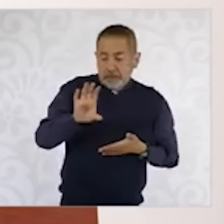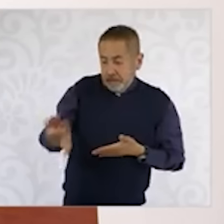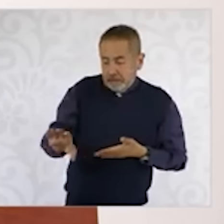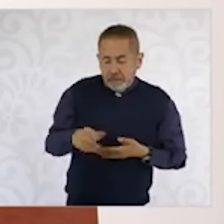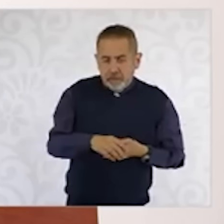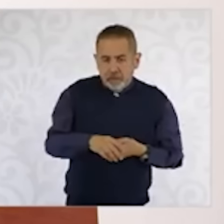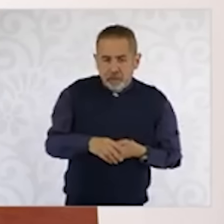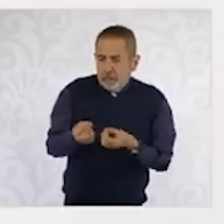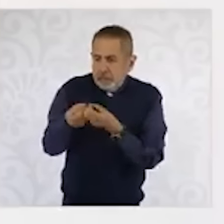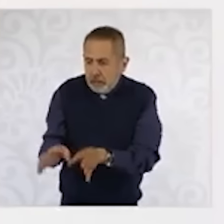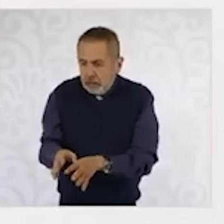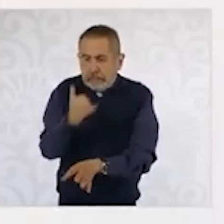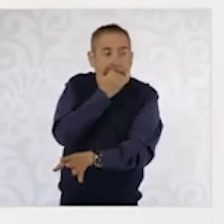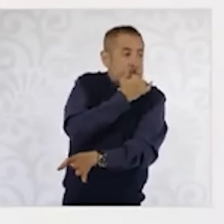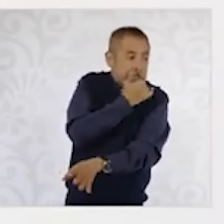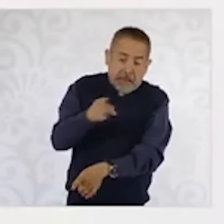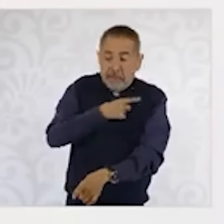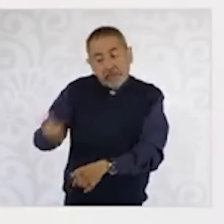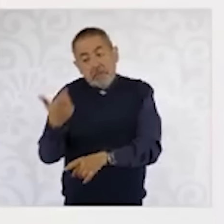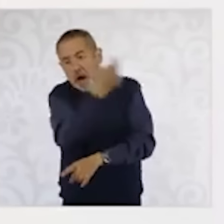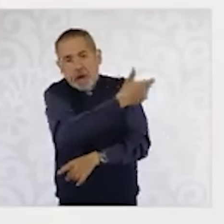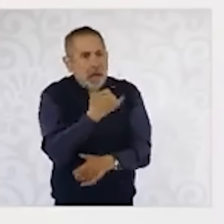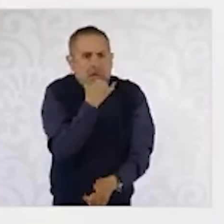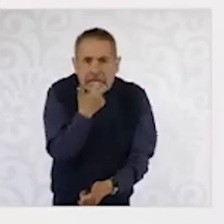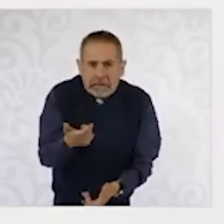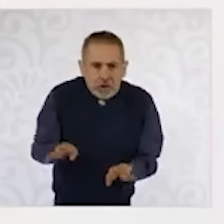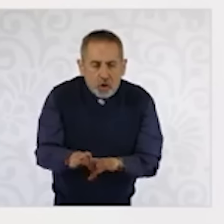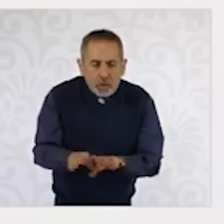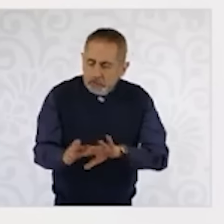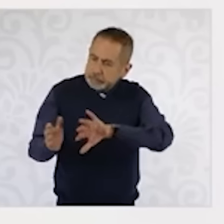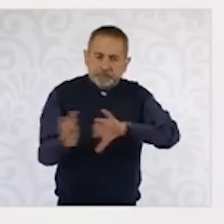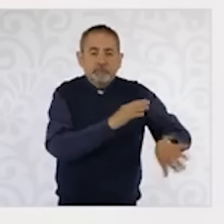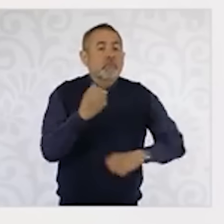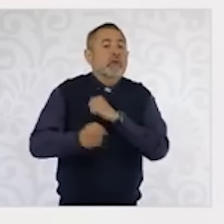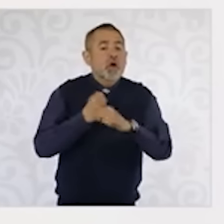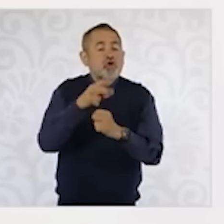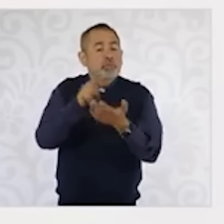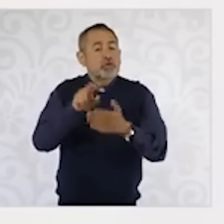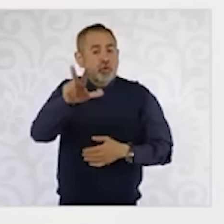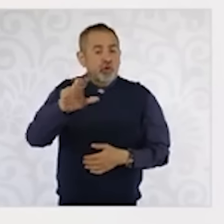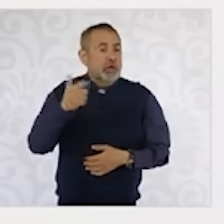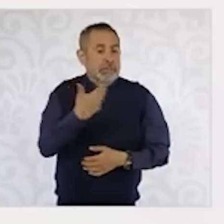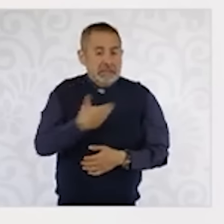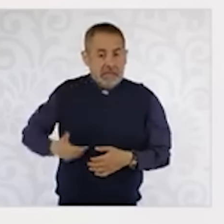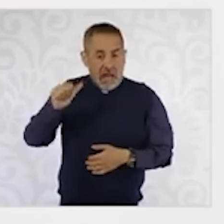entonces ¿cuál es la política ahora? que es la que inicia del 2018 del 2018 al